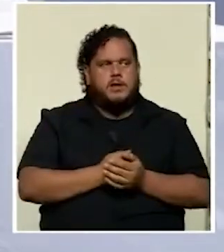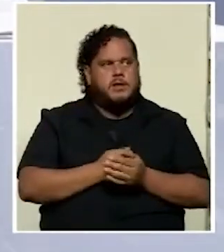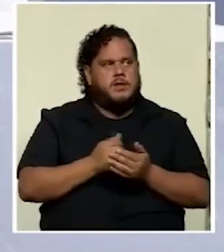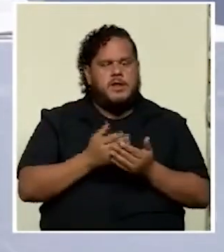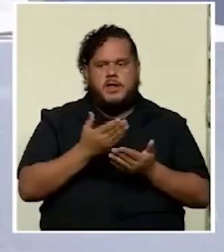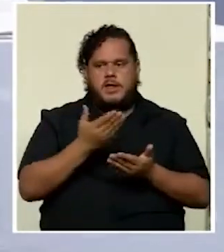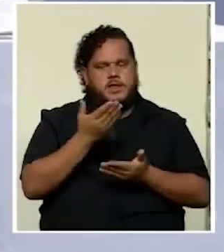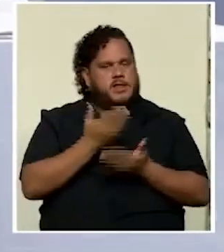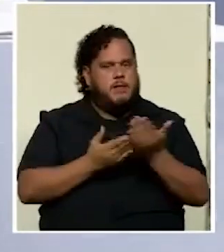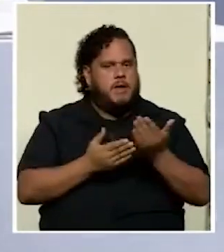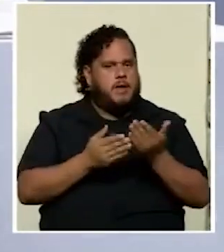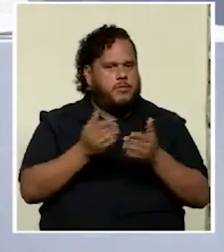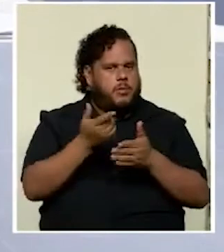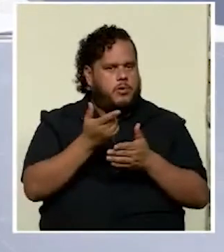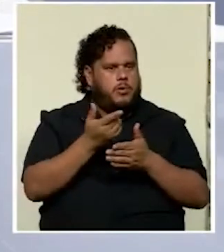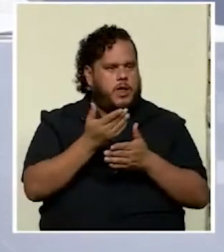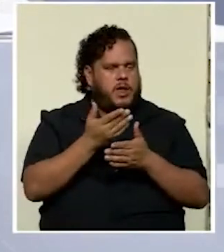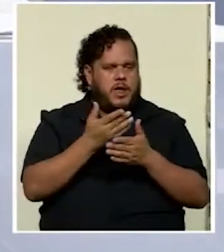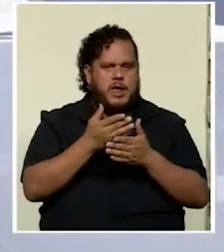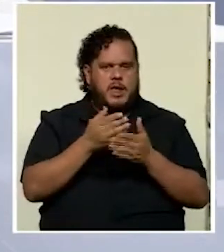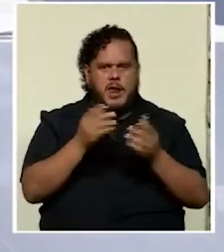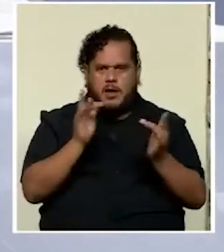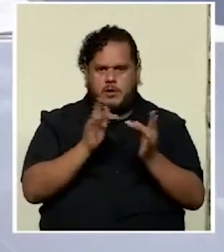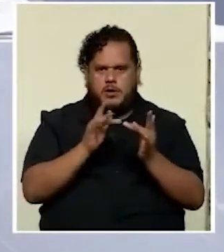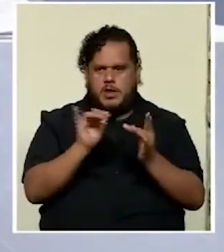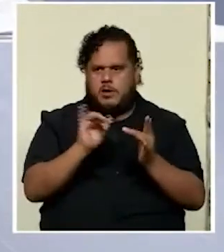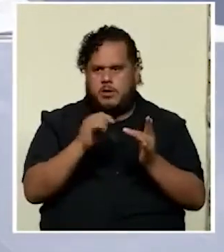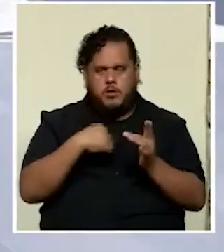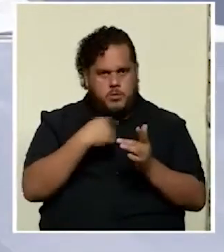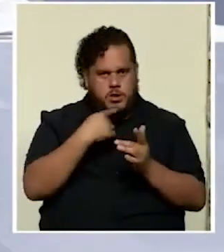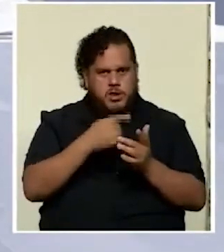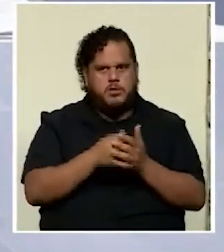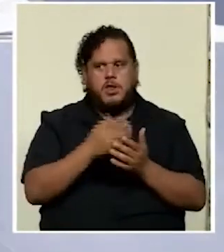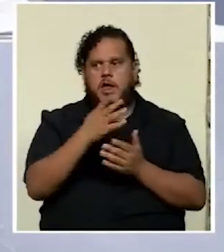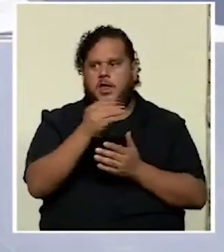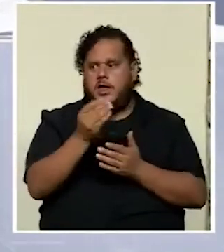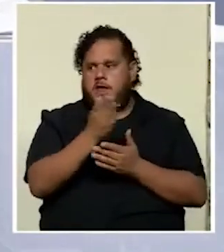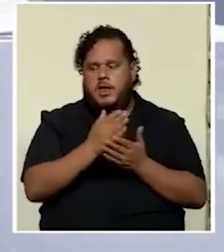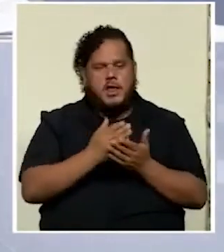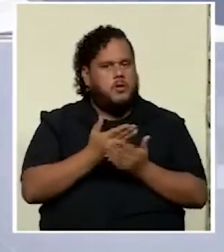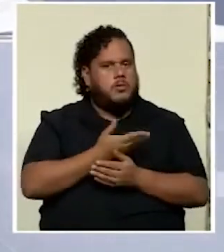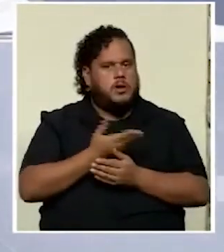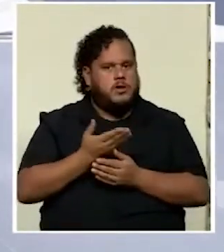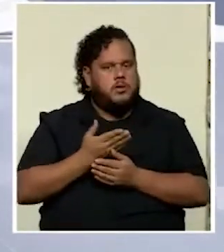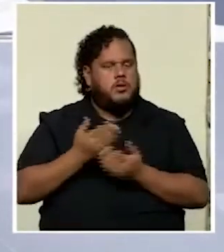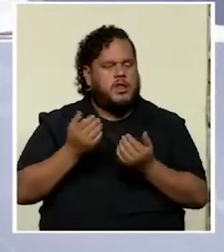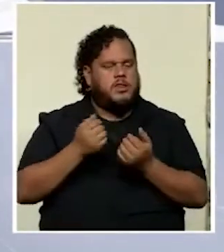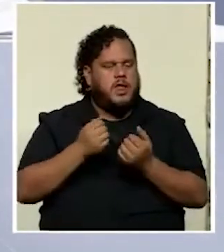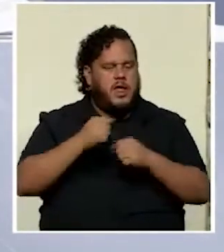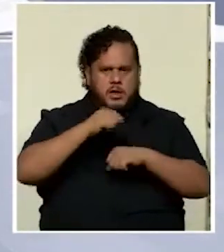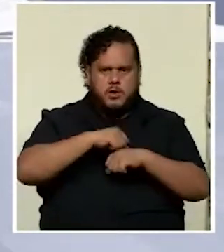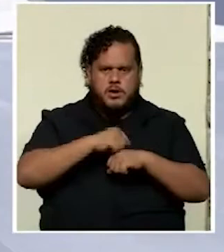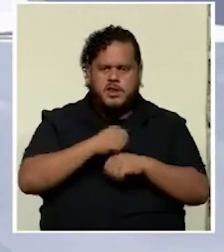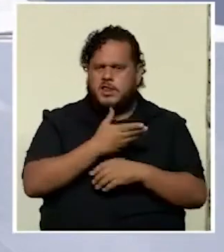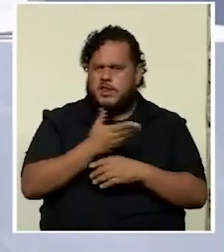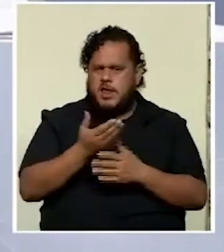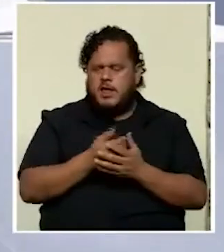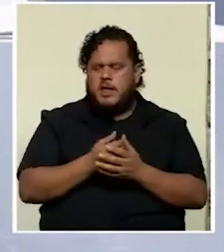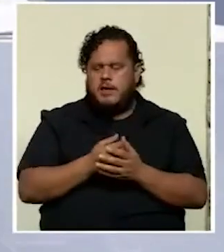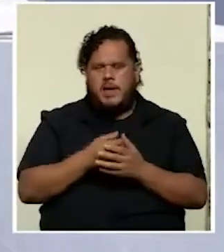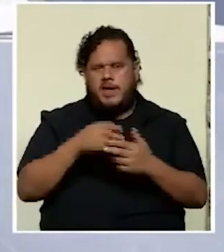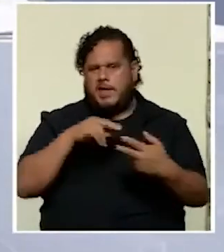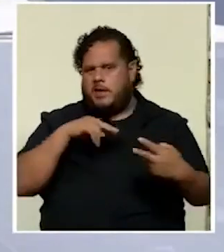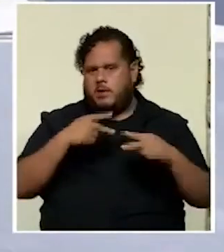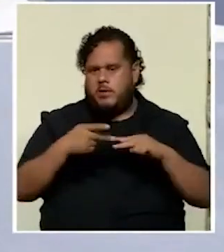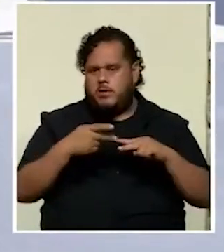generalmente por el lado de la conectividad como mencionamos y algunas cosas concretas que se escuchan van más bien en contra de la idea